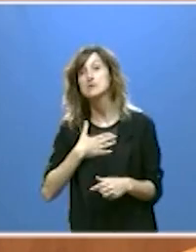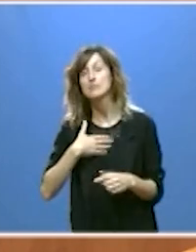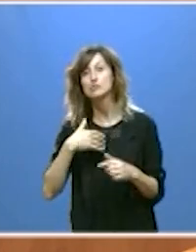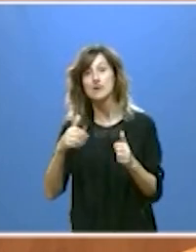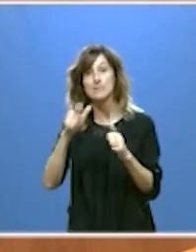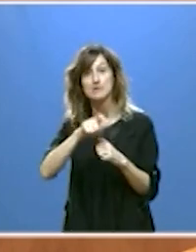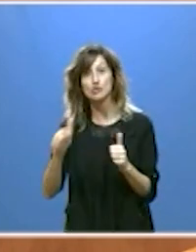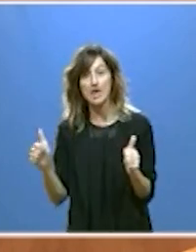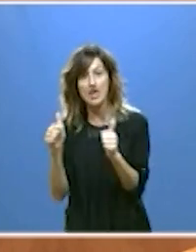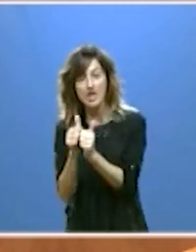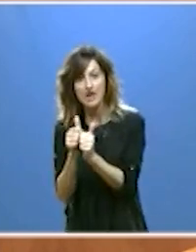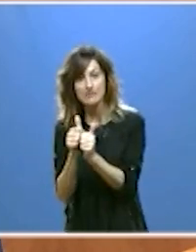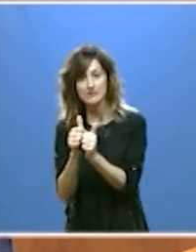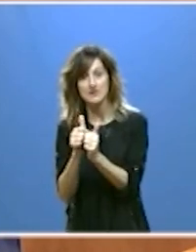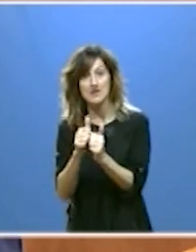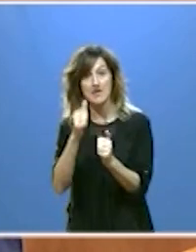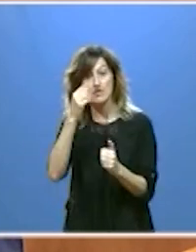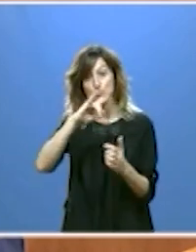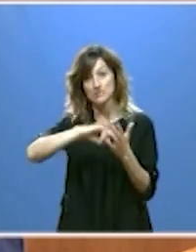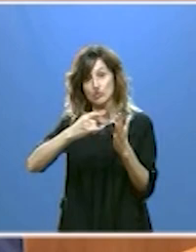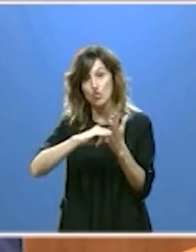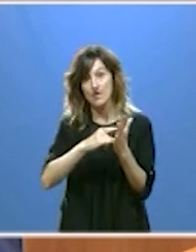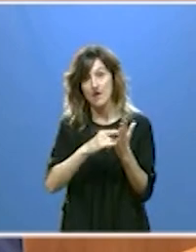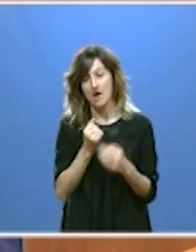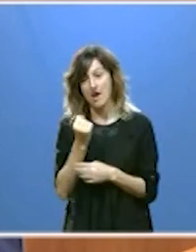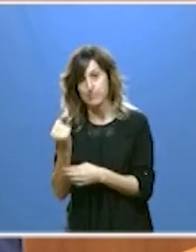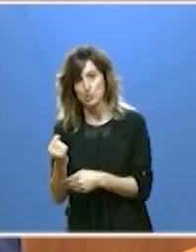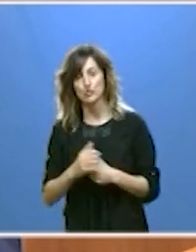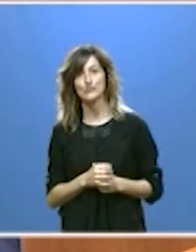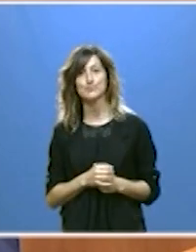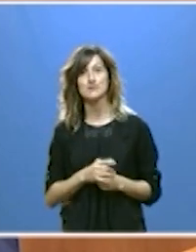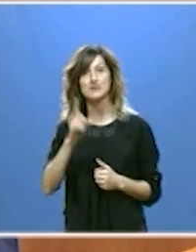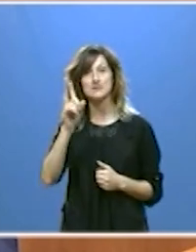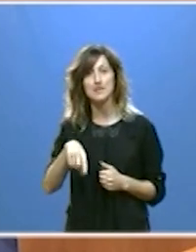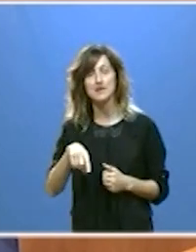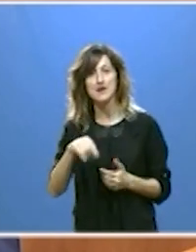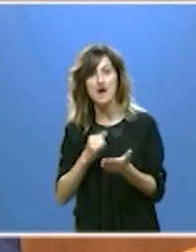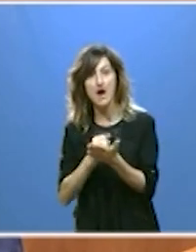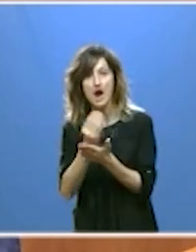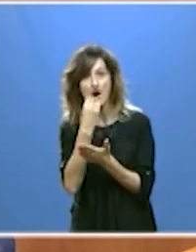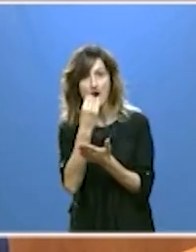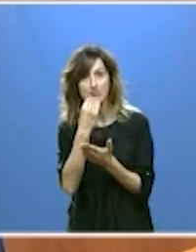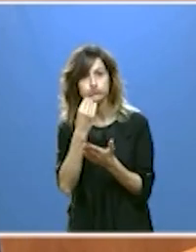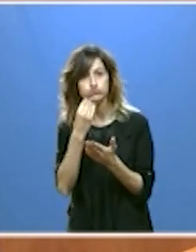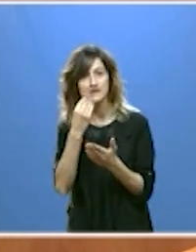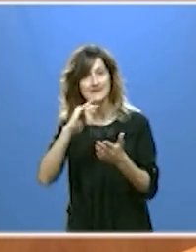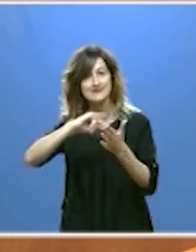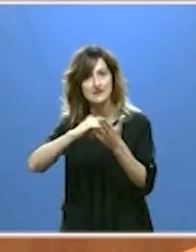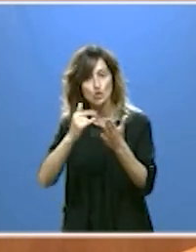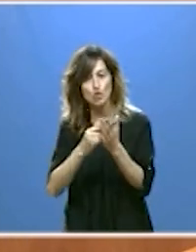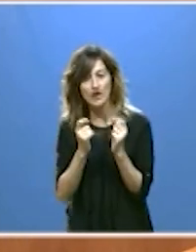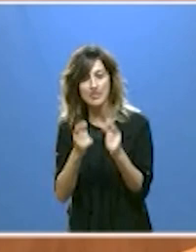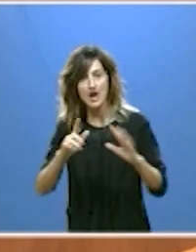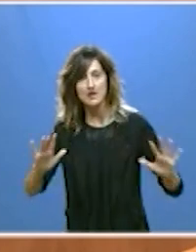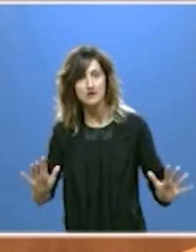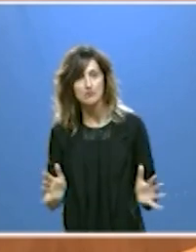dependientes lo mejor de las nuevas tecnologías y situamos también a nuestra agroalimentación en la vanguardia tecnológica con